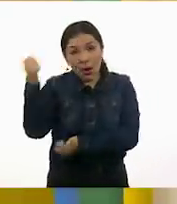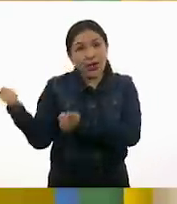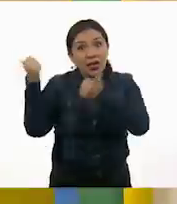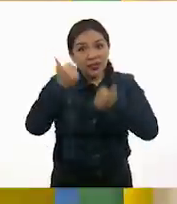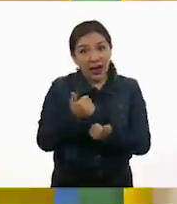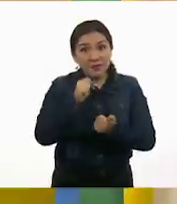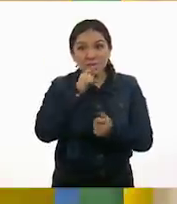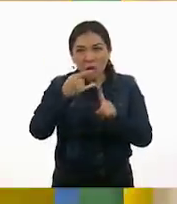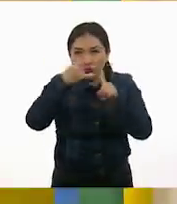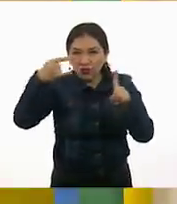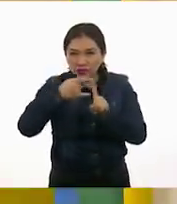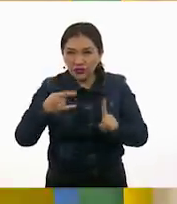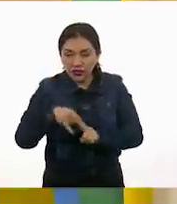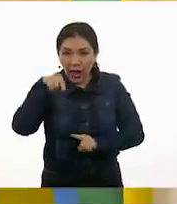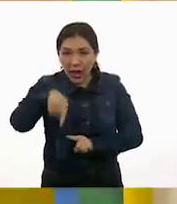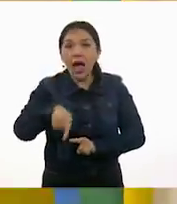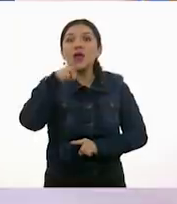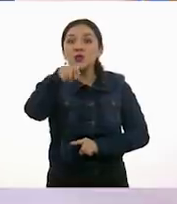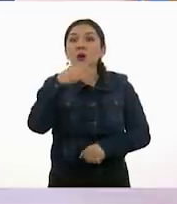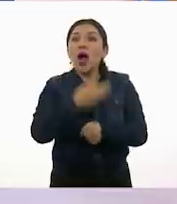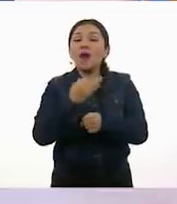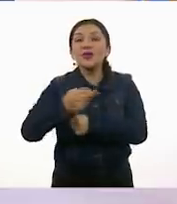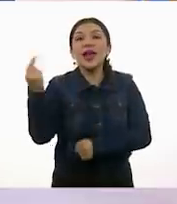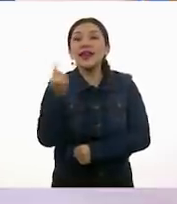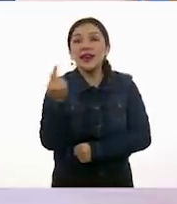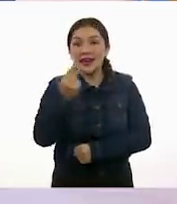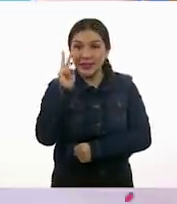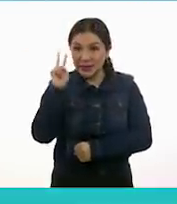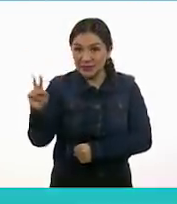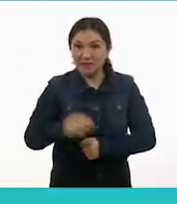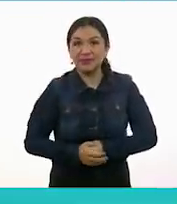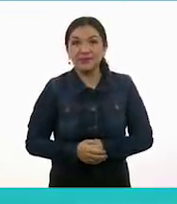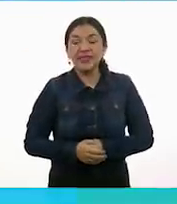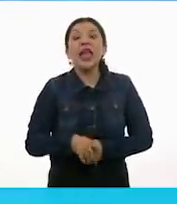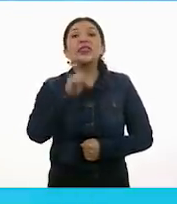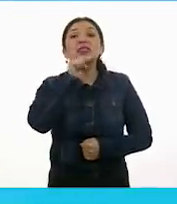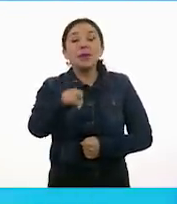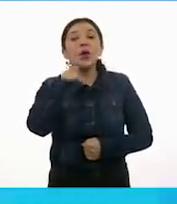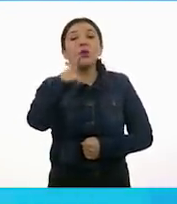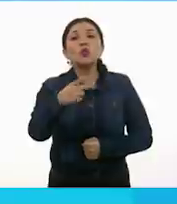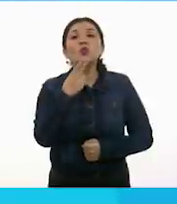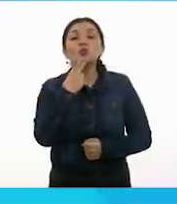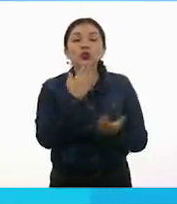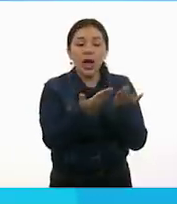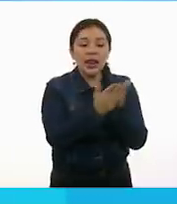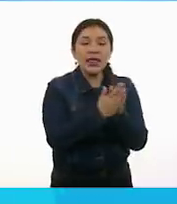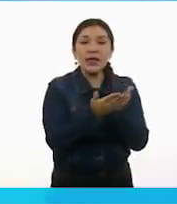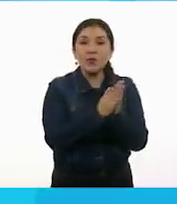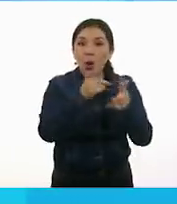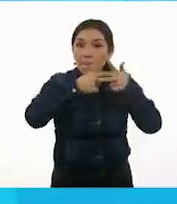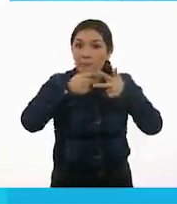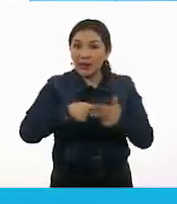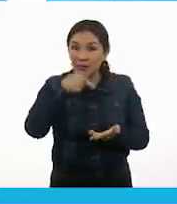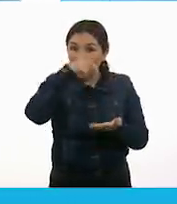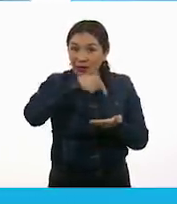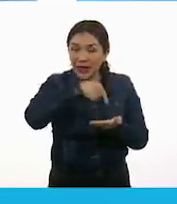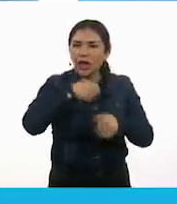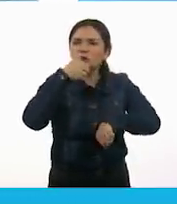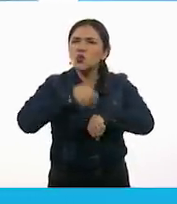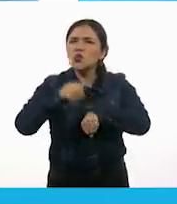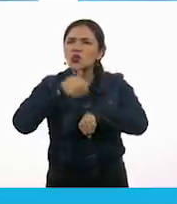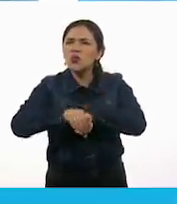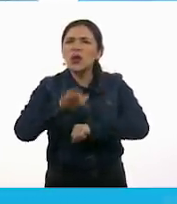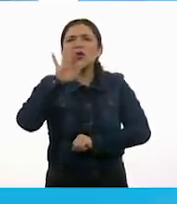la mano tu tangram, porque lo vamos a necesitar. Y también vamos a utilizar tu libro de matemáticas en la